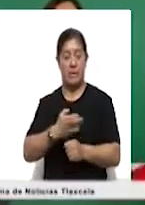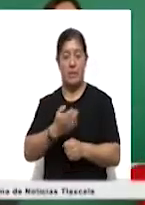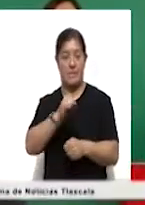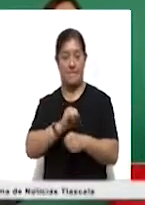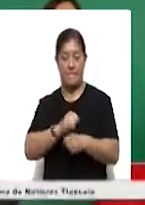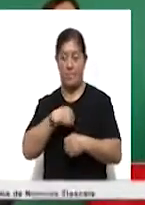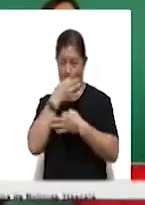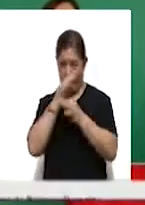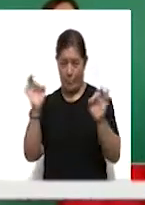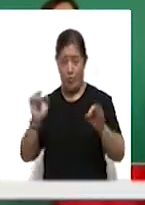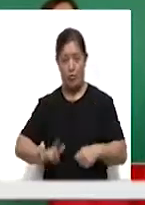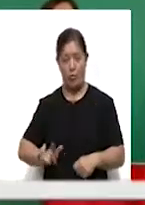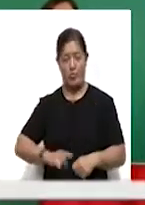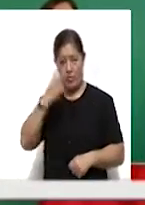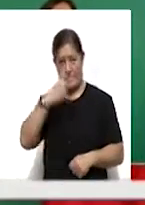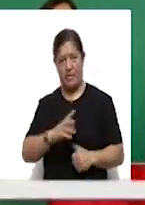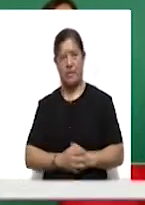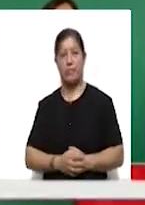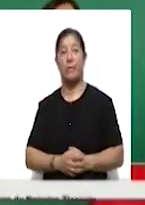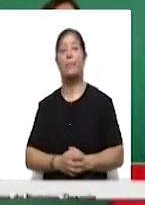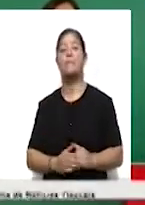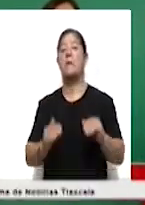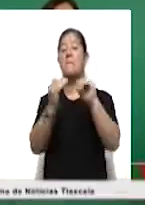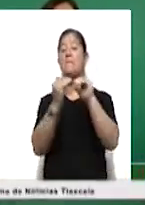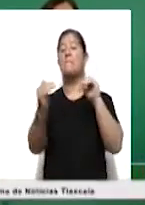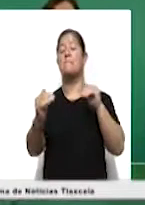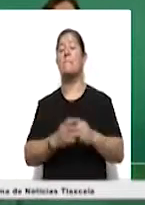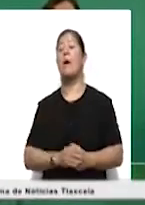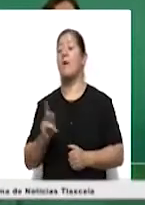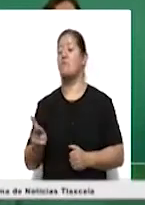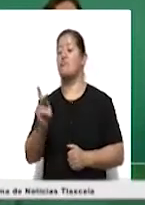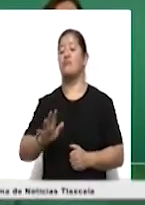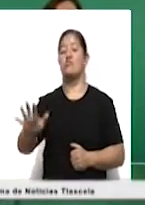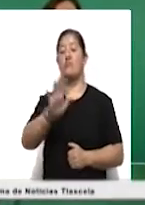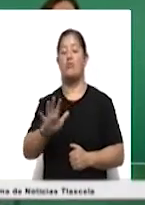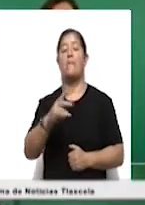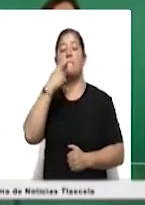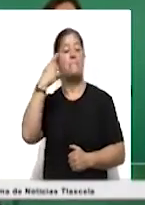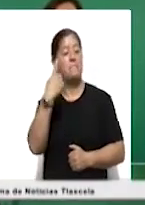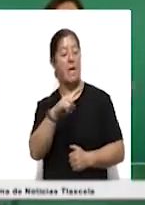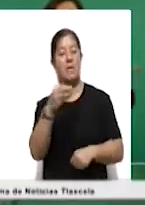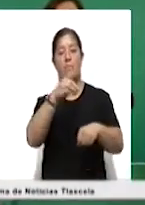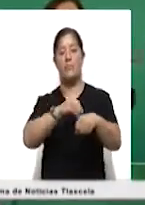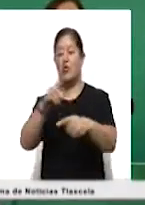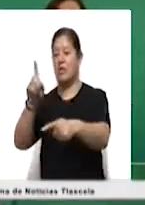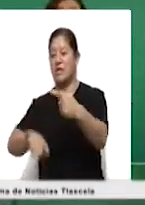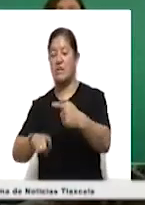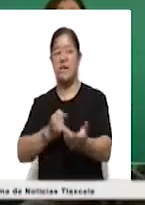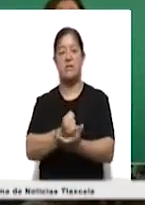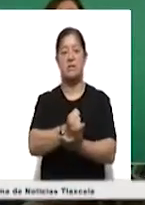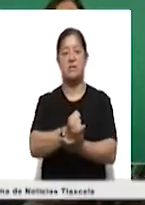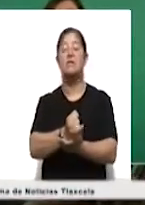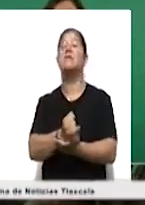el posicionamiento del gobierno de México. En la democracia, el pueblo manda, el pueblo pone, el pueblo quita, el pueblo decide. Entonces,